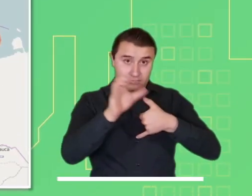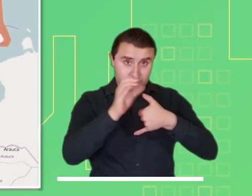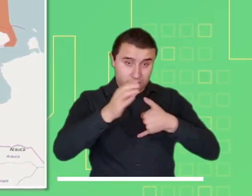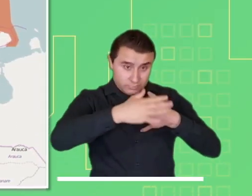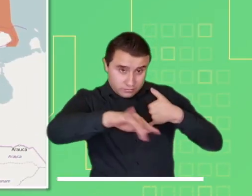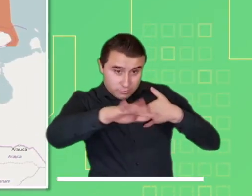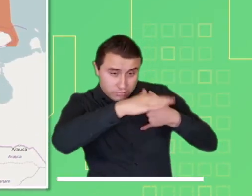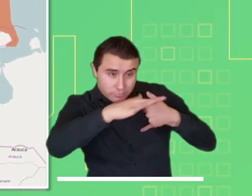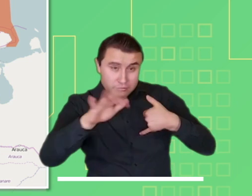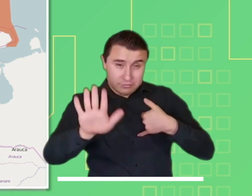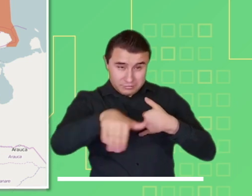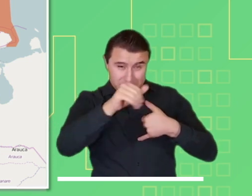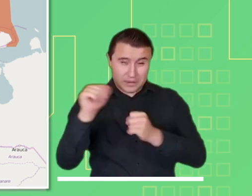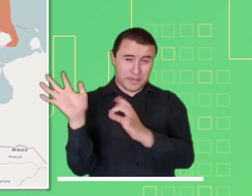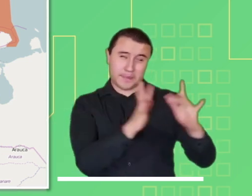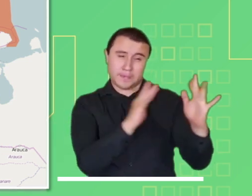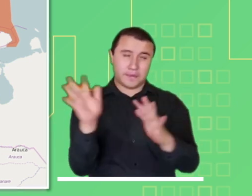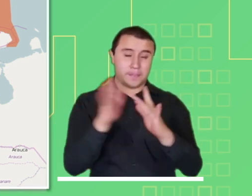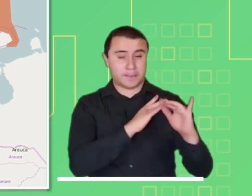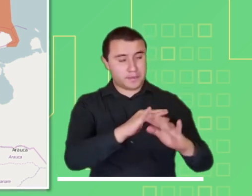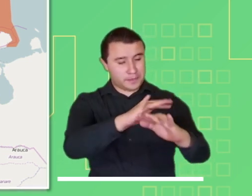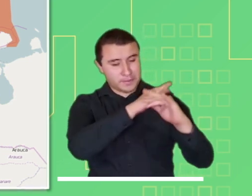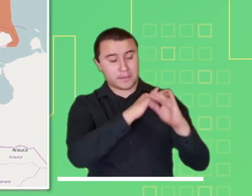Nariño, Caldas, Antioquia y Cauca.